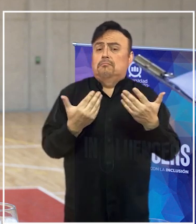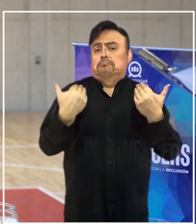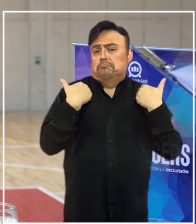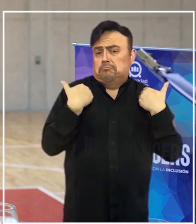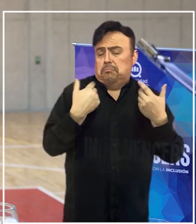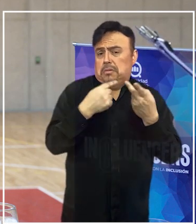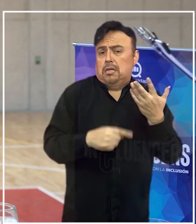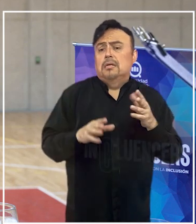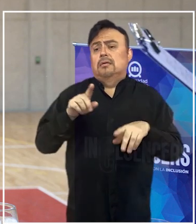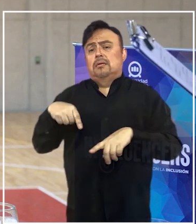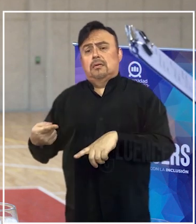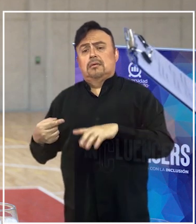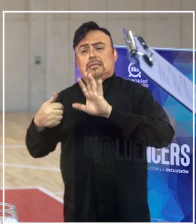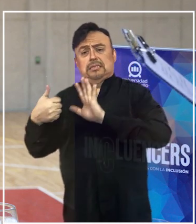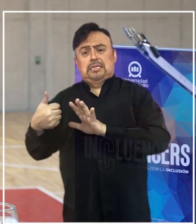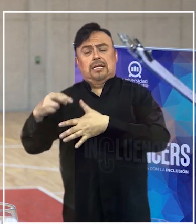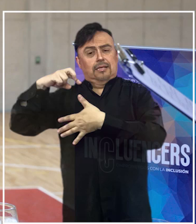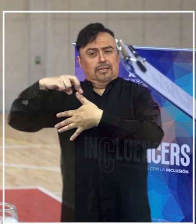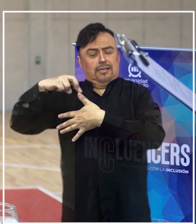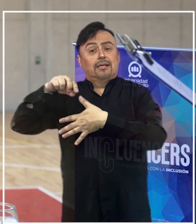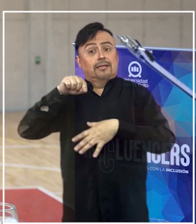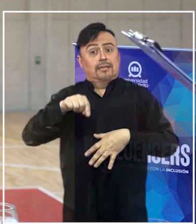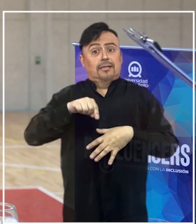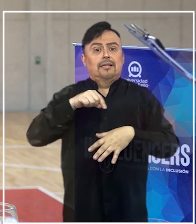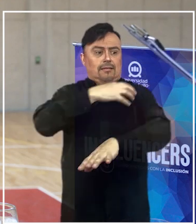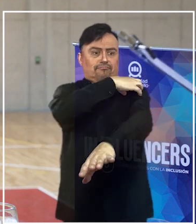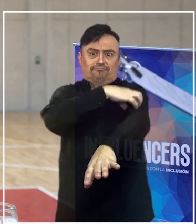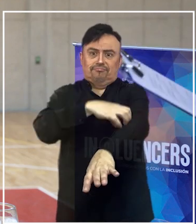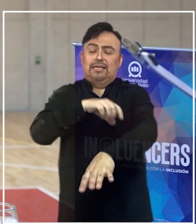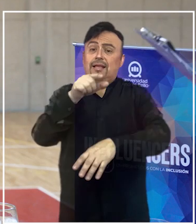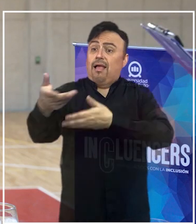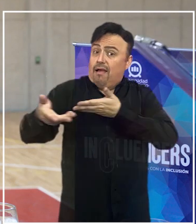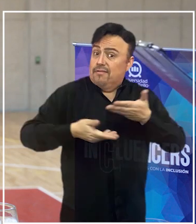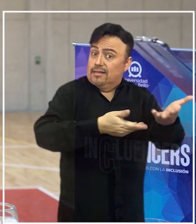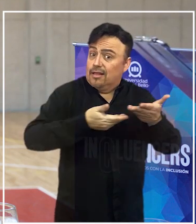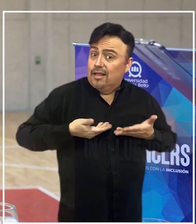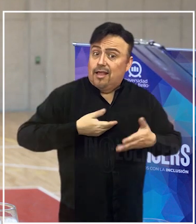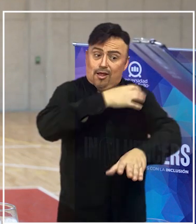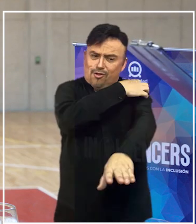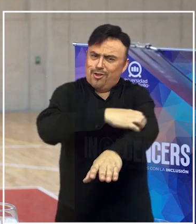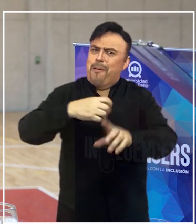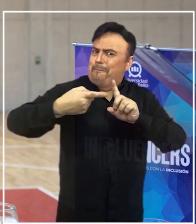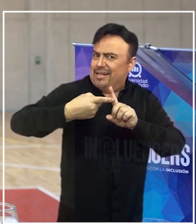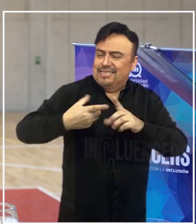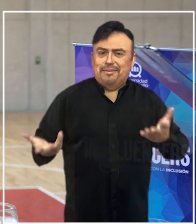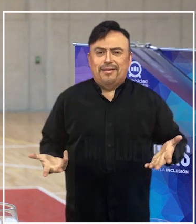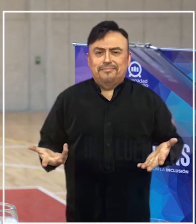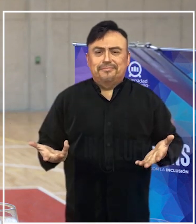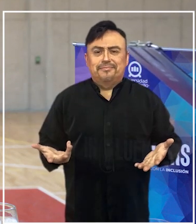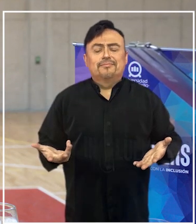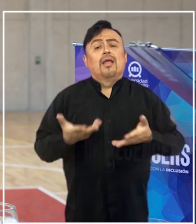y seis disciplinas paralímpicas, van a estar en regiones. La invitación es a que todas las regiones participen. Entonces,